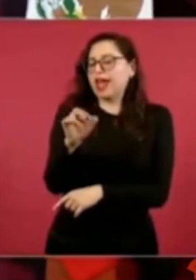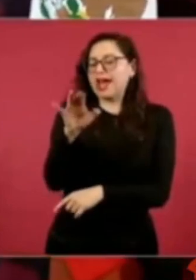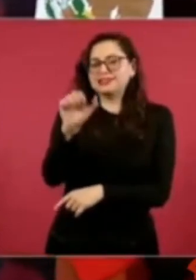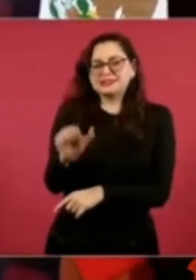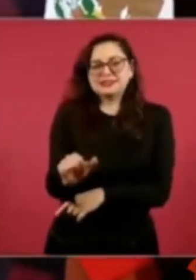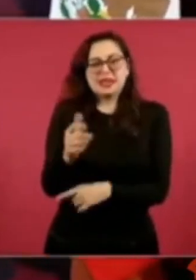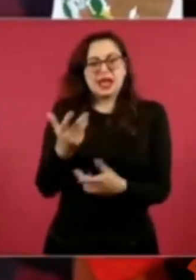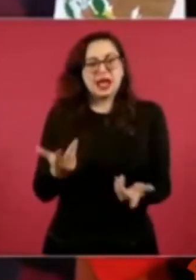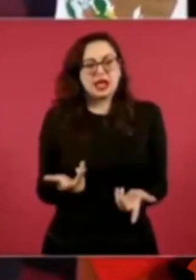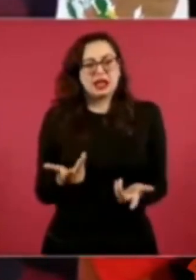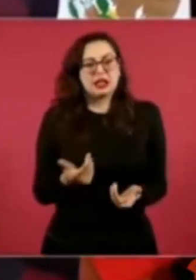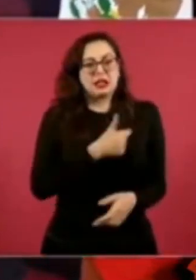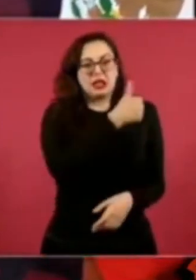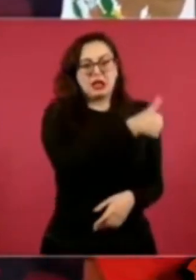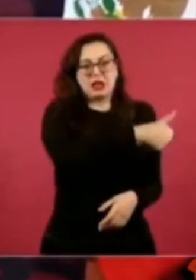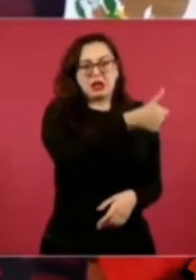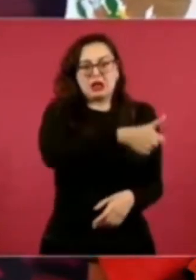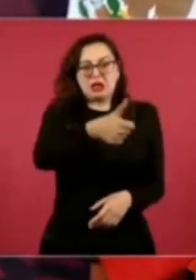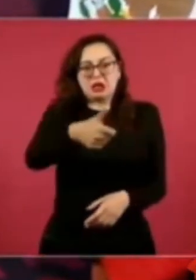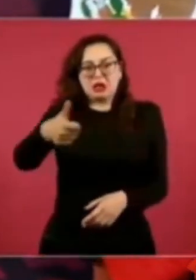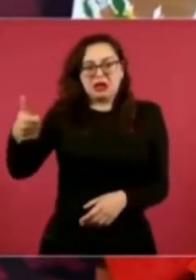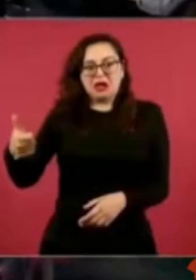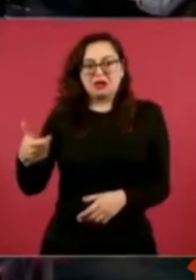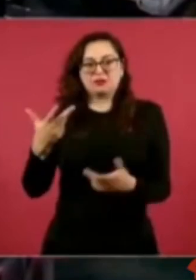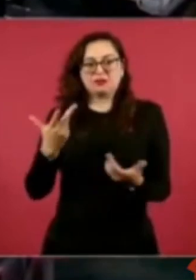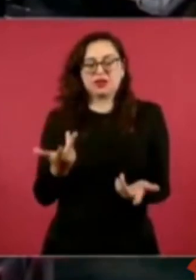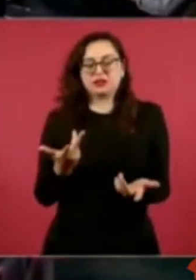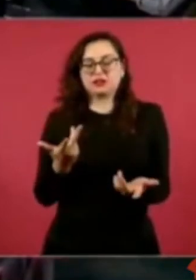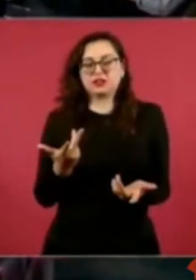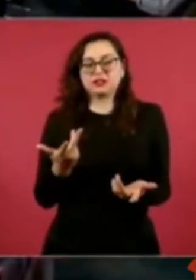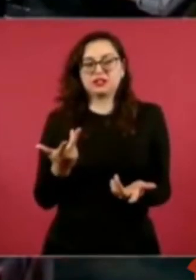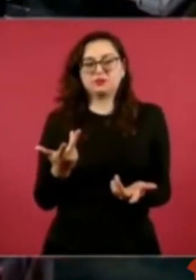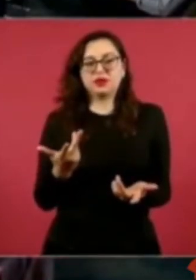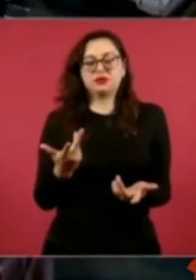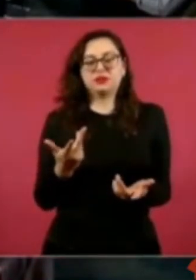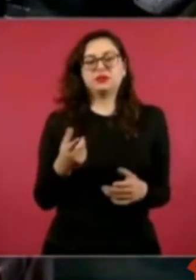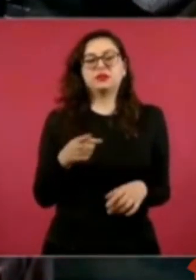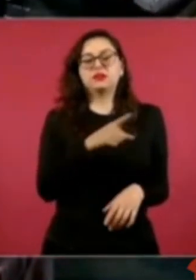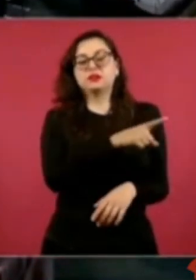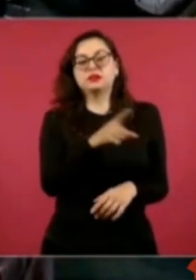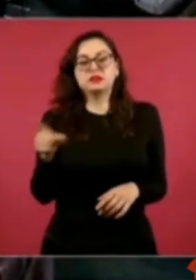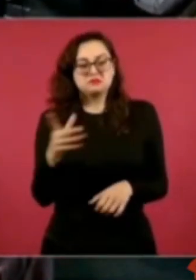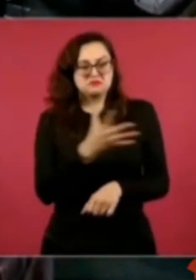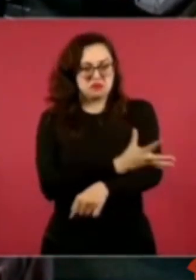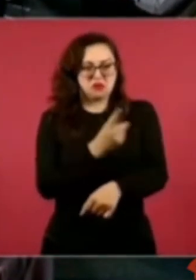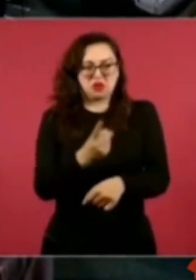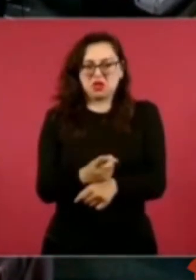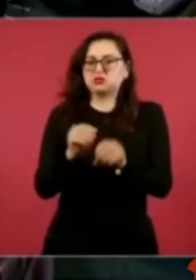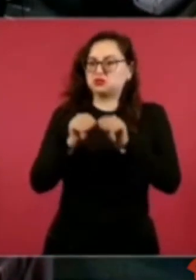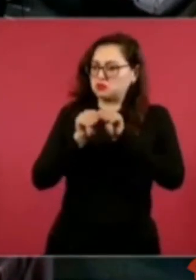que se sinceren, lo peor es la hipocresía.